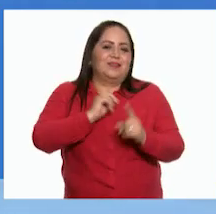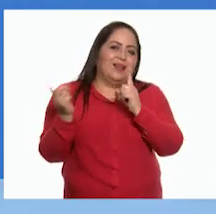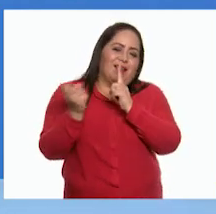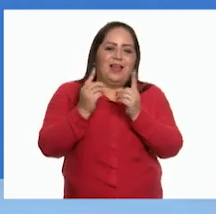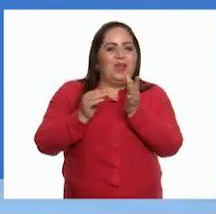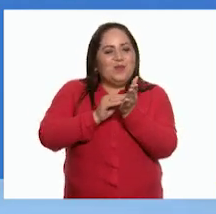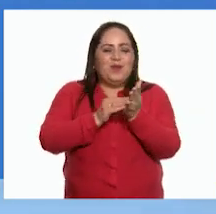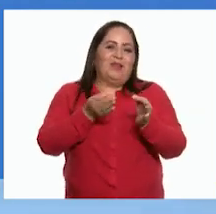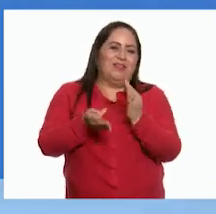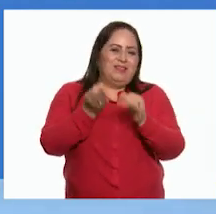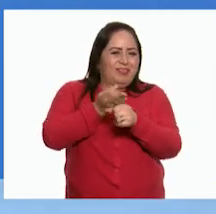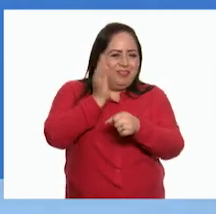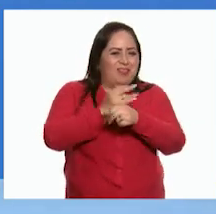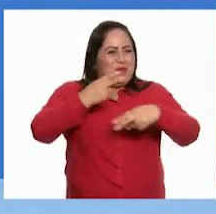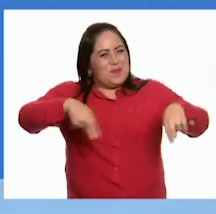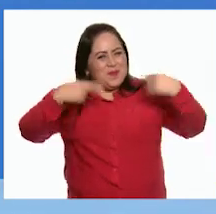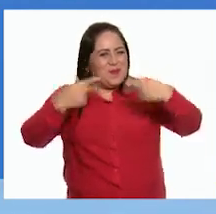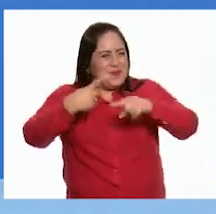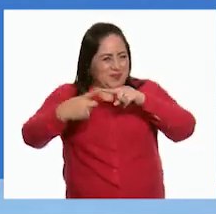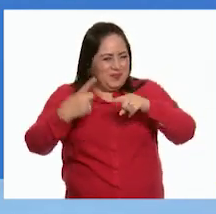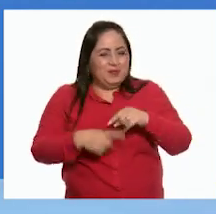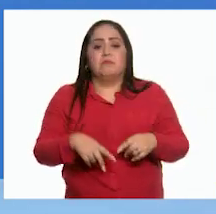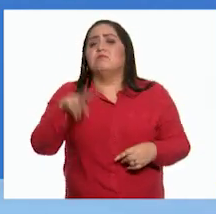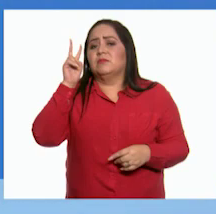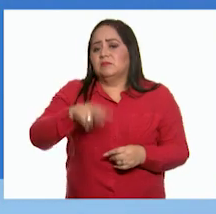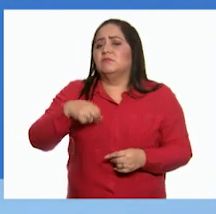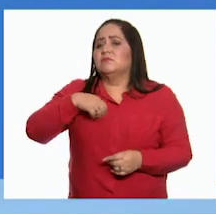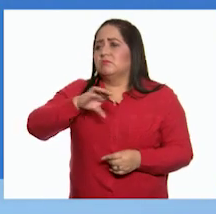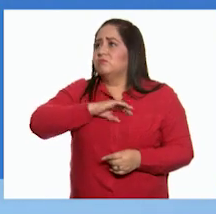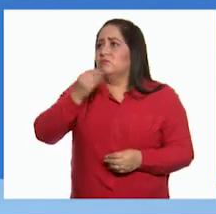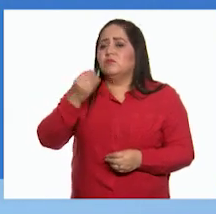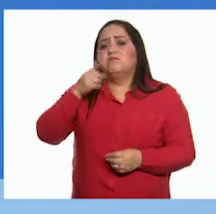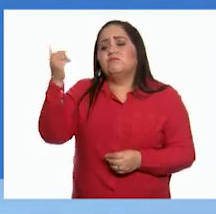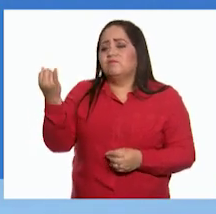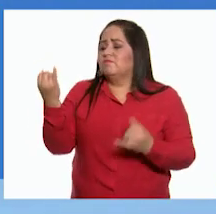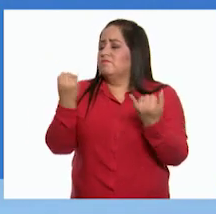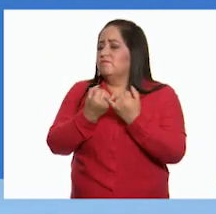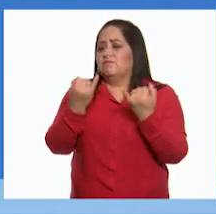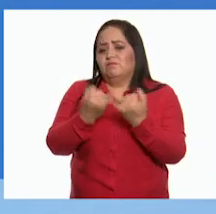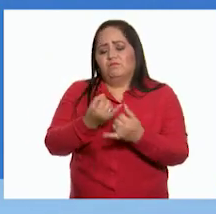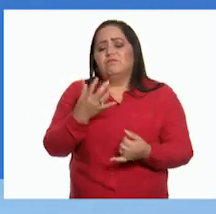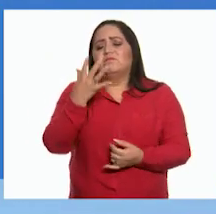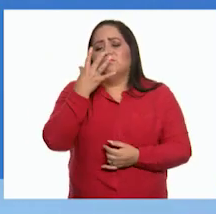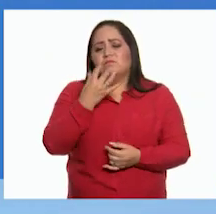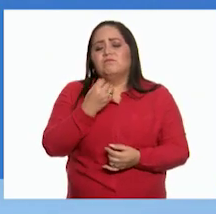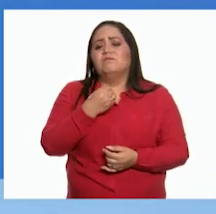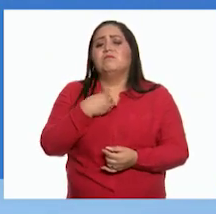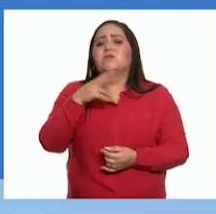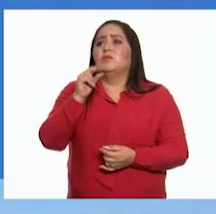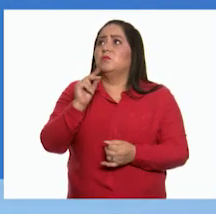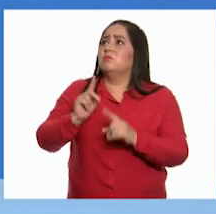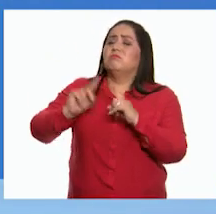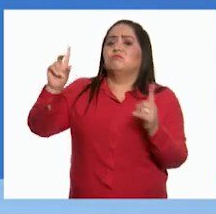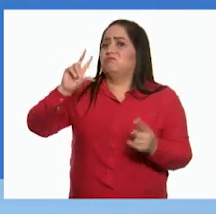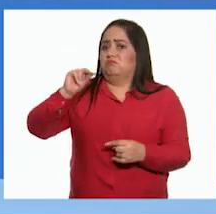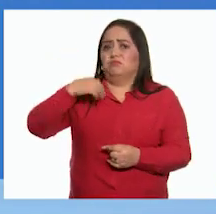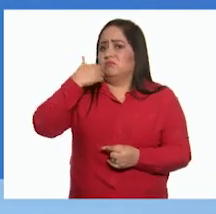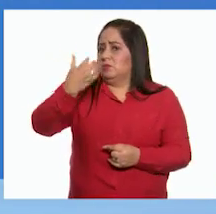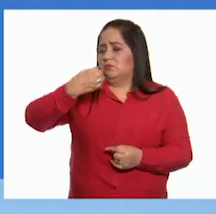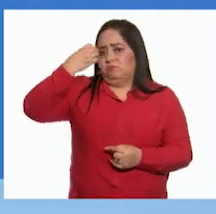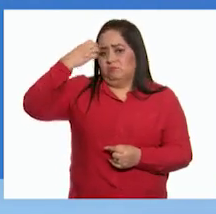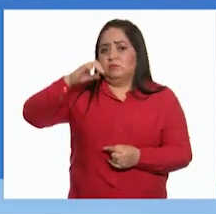bromas Uy, yo también la quiero mucho No sé qué haría sin ella